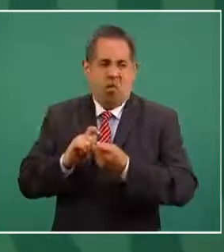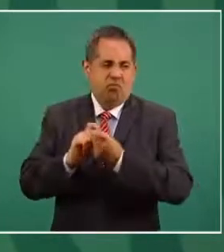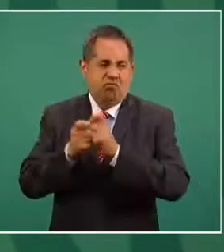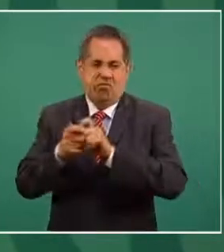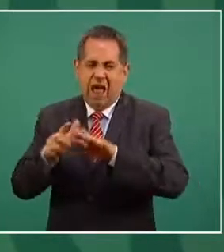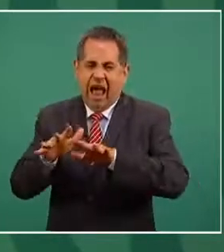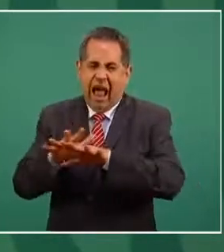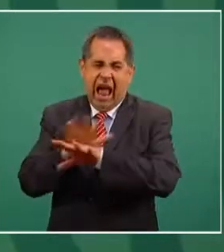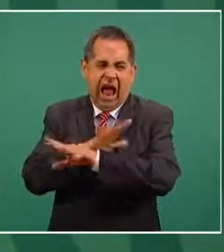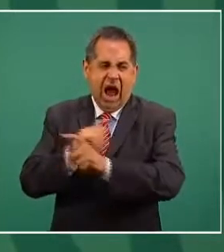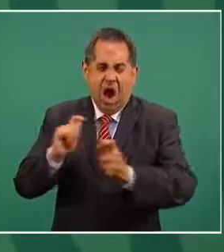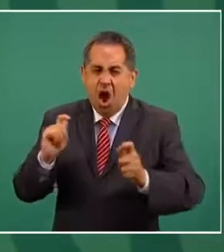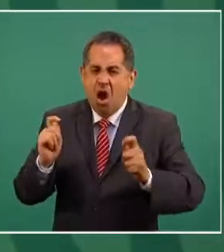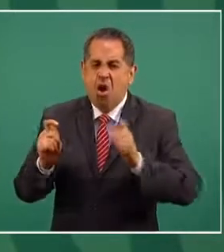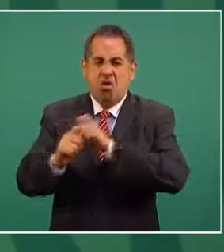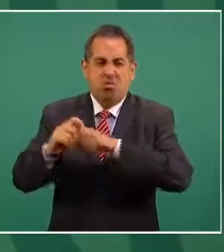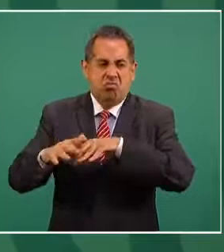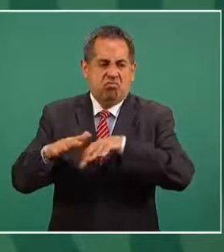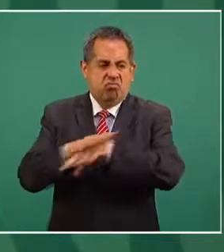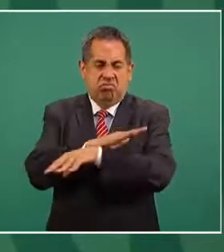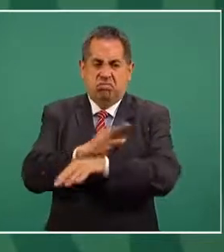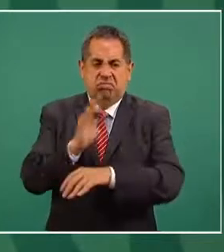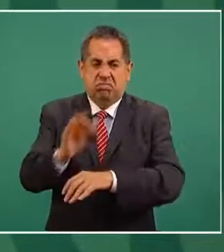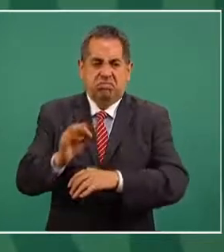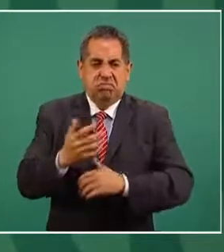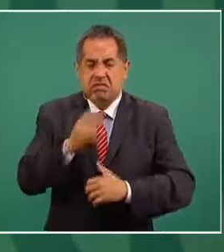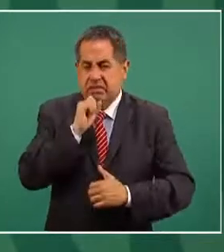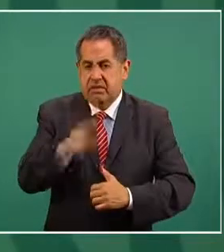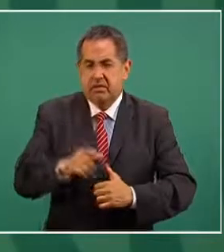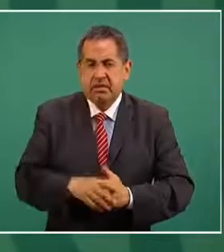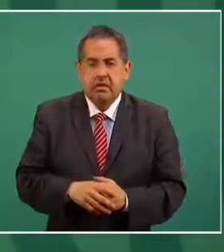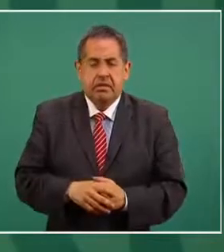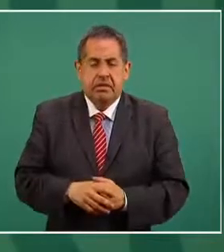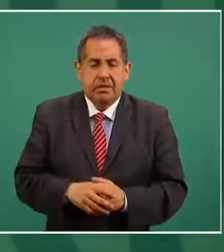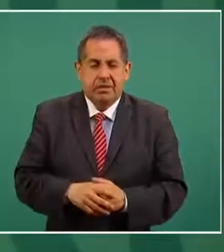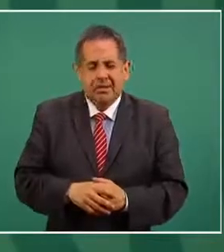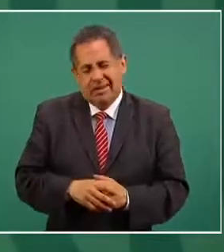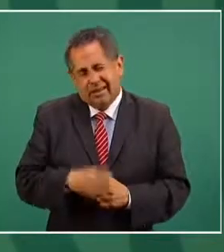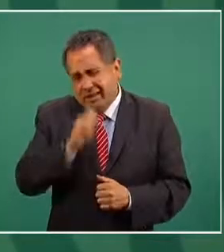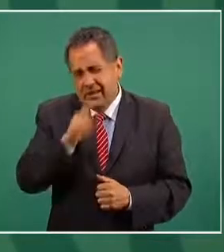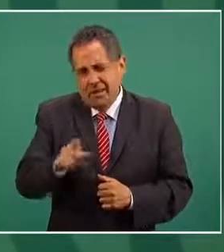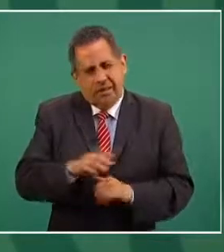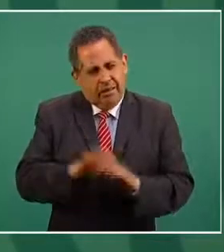además ya vamos